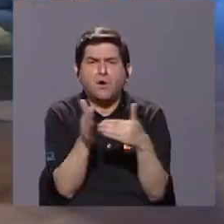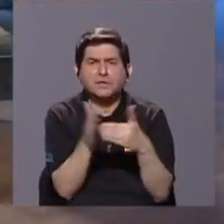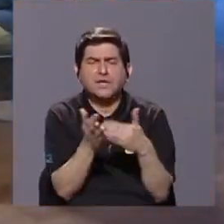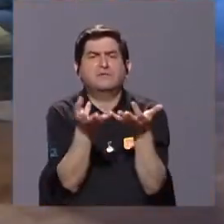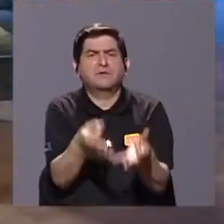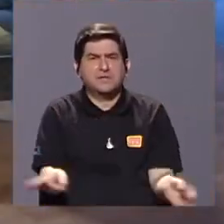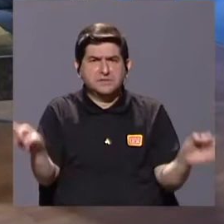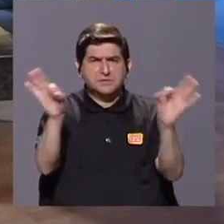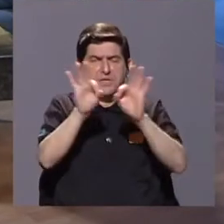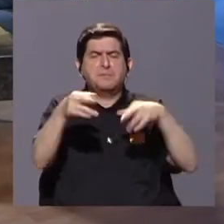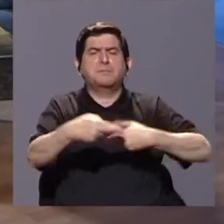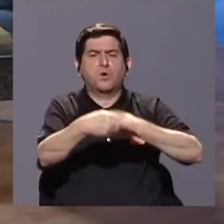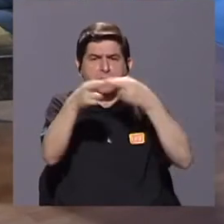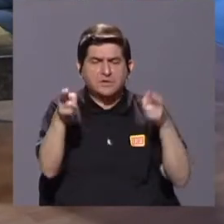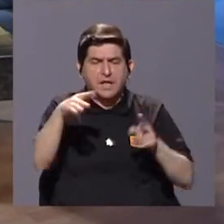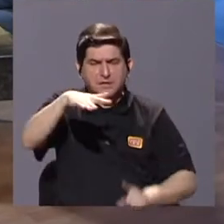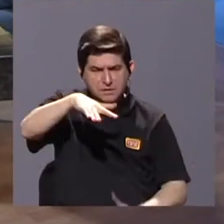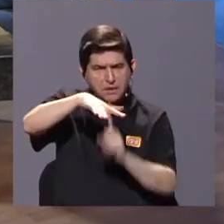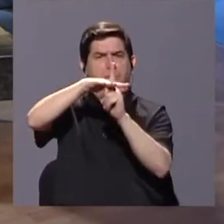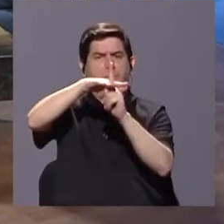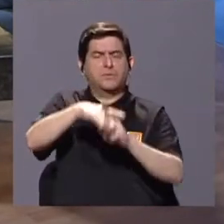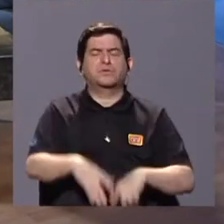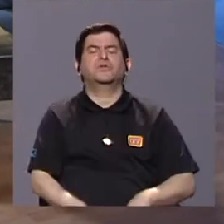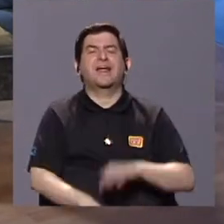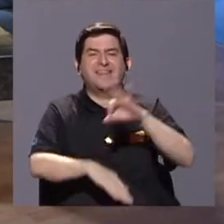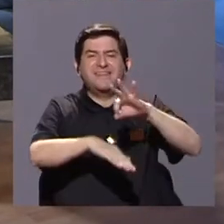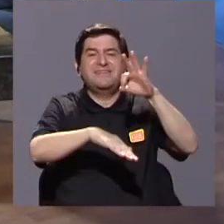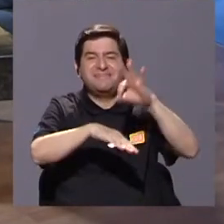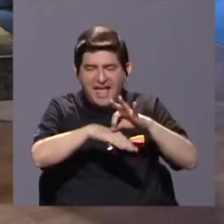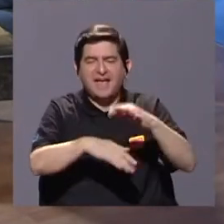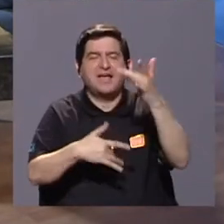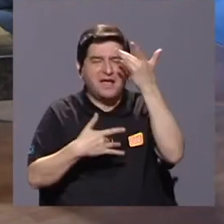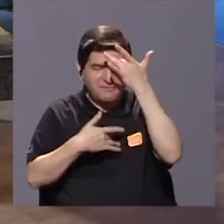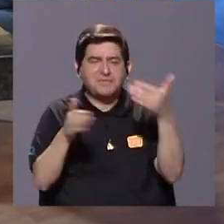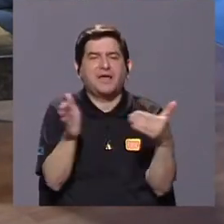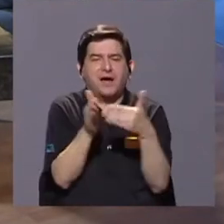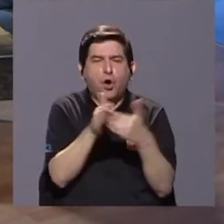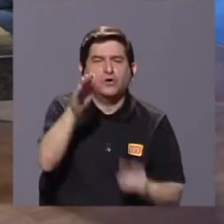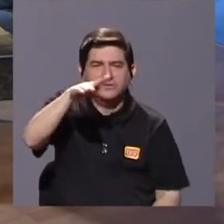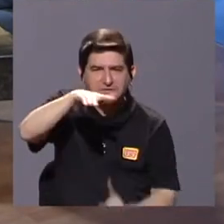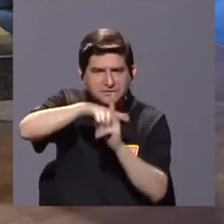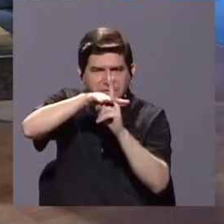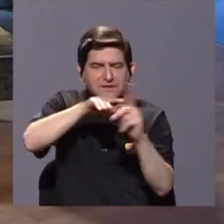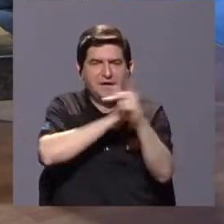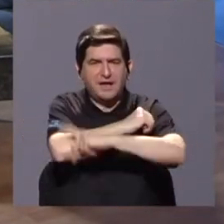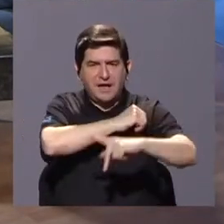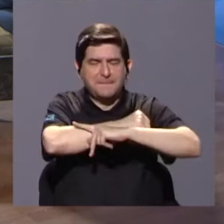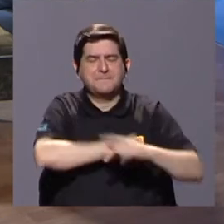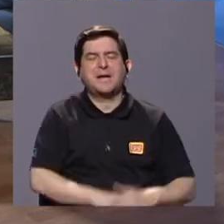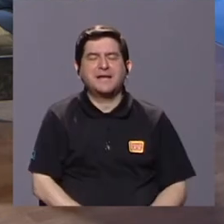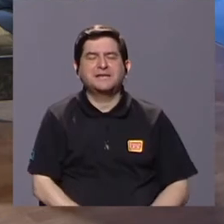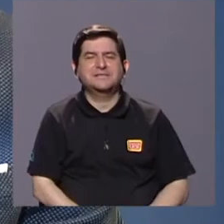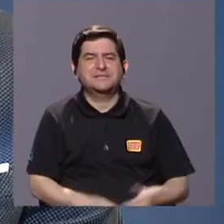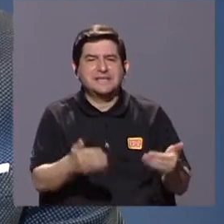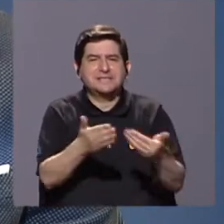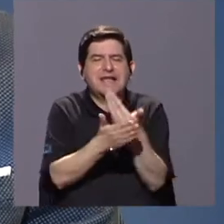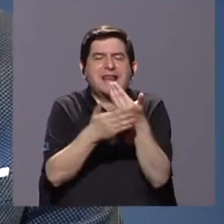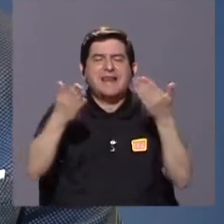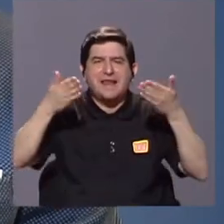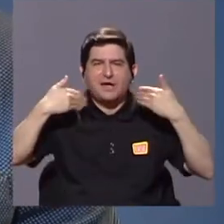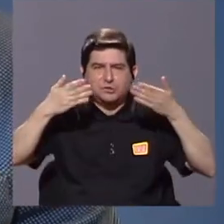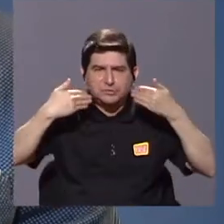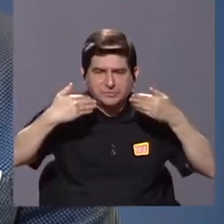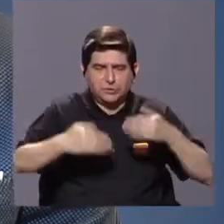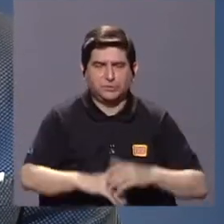importante en la región. Entonces, el dengue es reconocida como una enfermedad reemergente en los países neotropicales. A